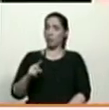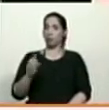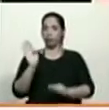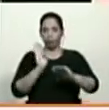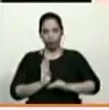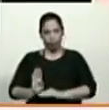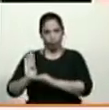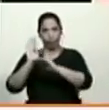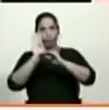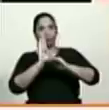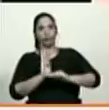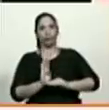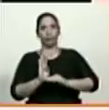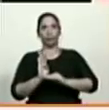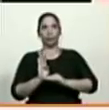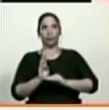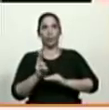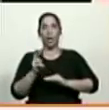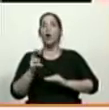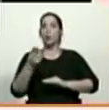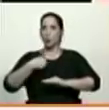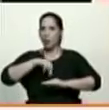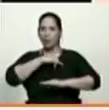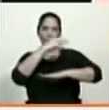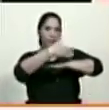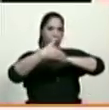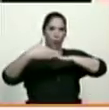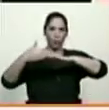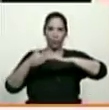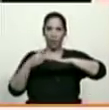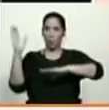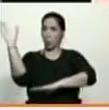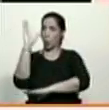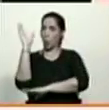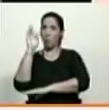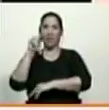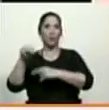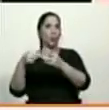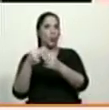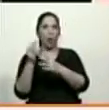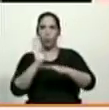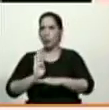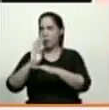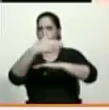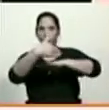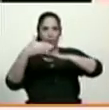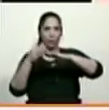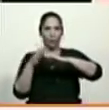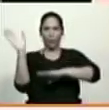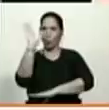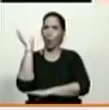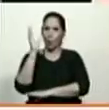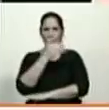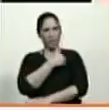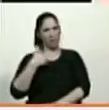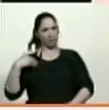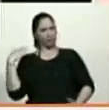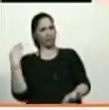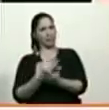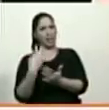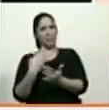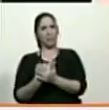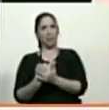el resguardo debido a nuestra frontera, cosa que Colombia nunca ha hecho. Colombia siempre ha querido derivar su